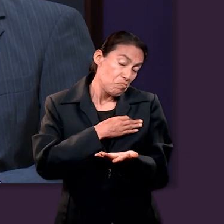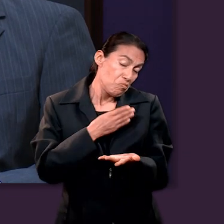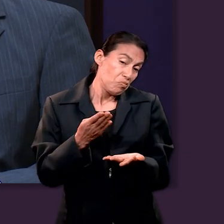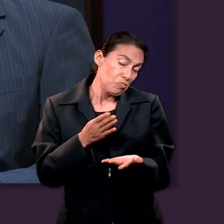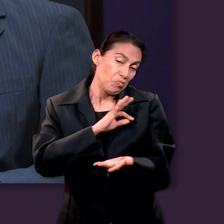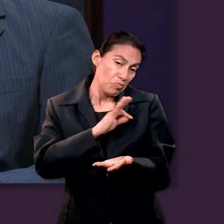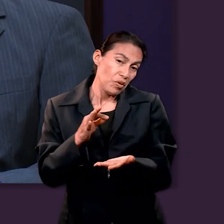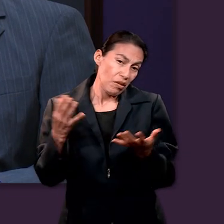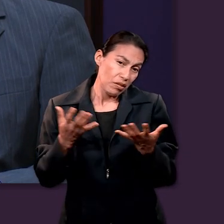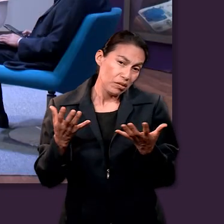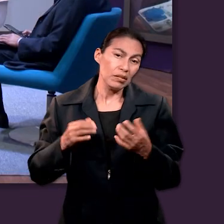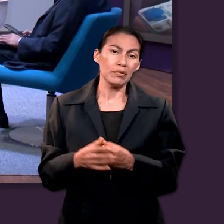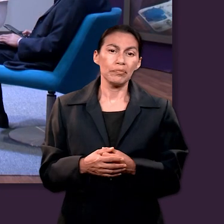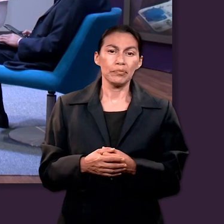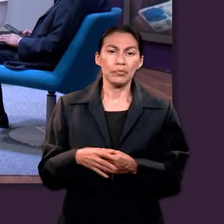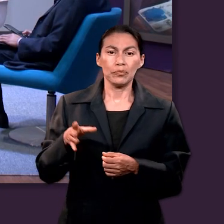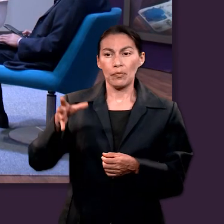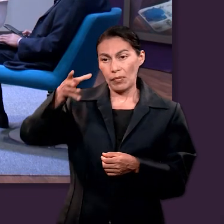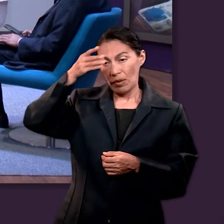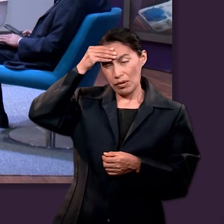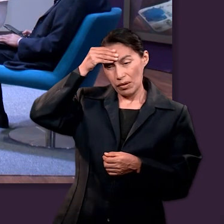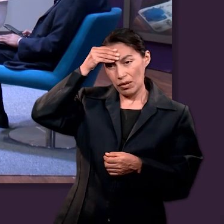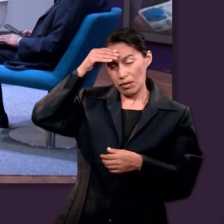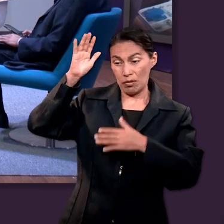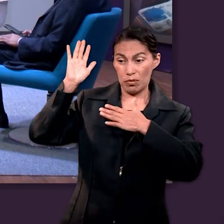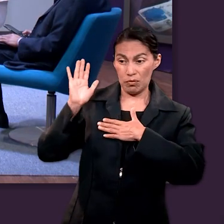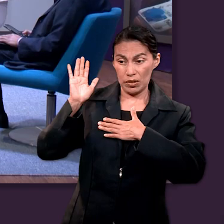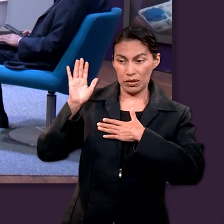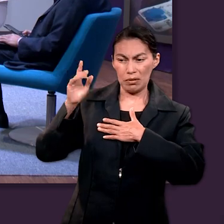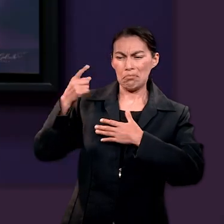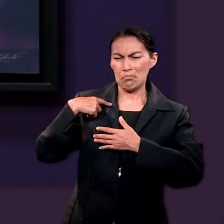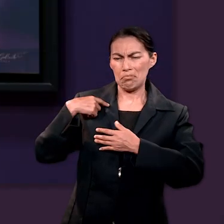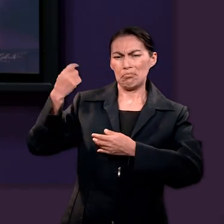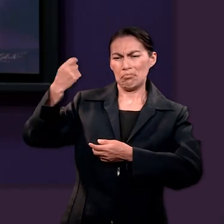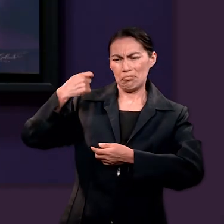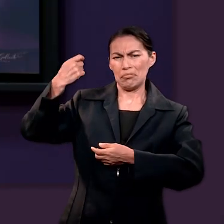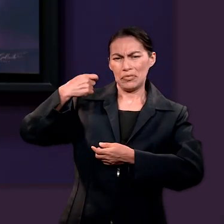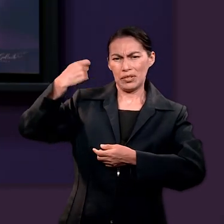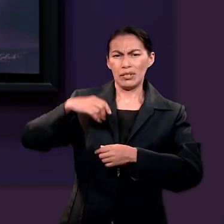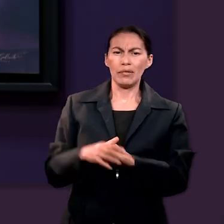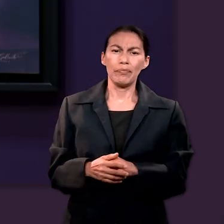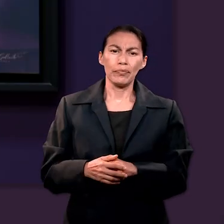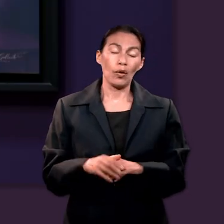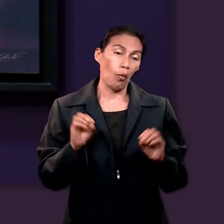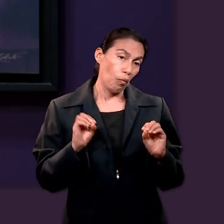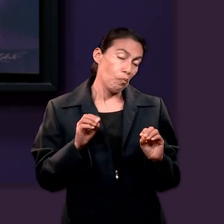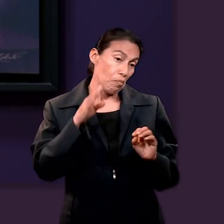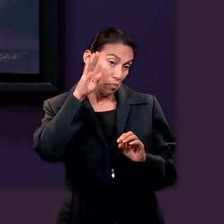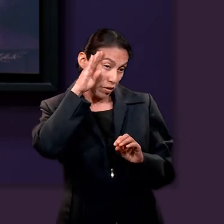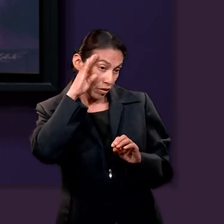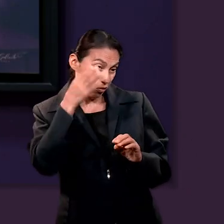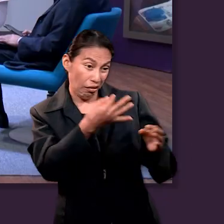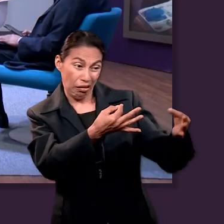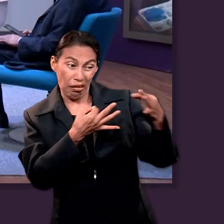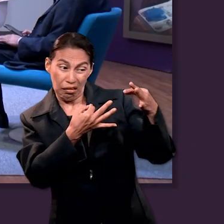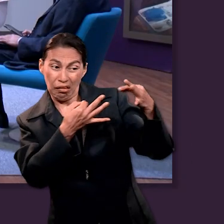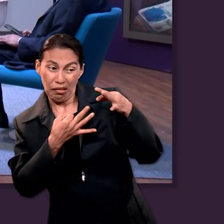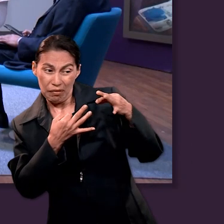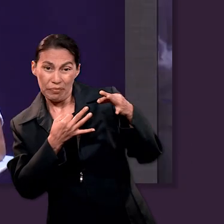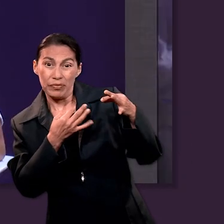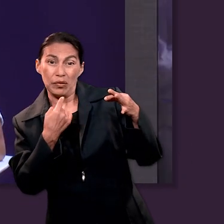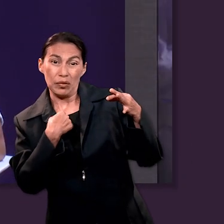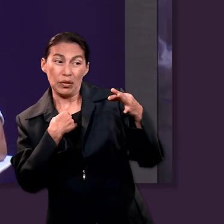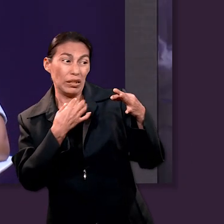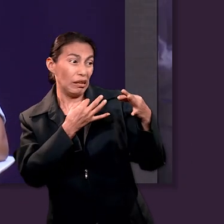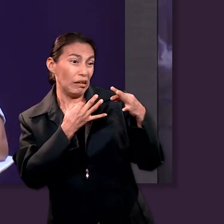de la escuela, lo que sea. Creo que es una forma muy efectiva para poder darnos cuenta de que las promesas siempre nos persiguen. O incluso en las tentaciones,